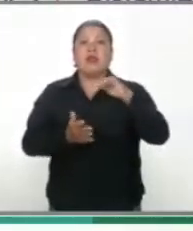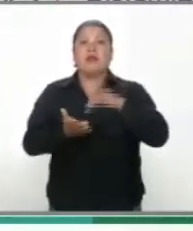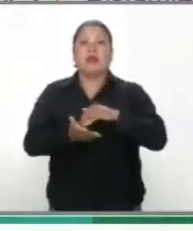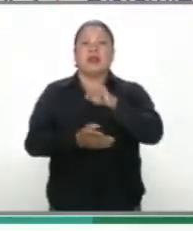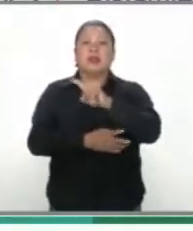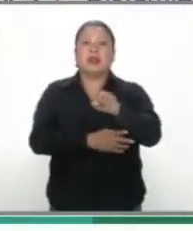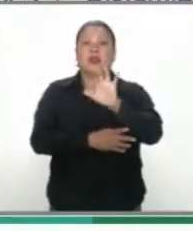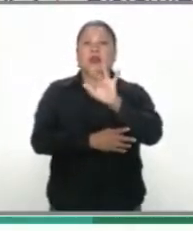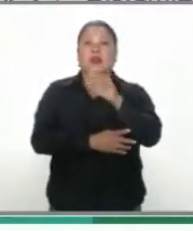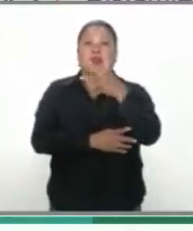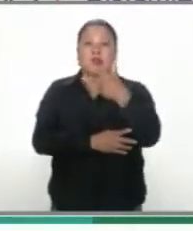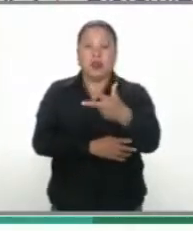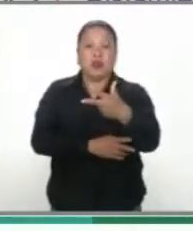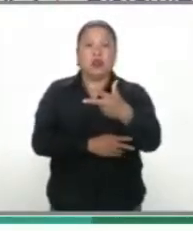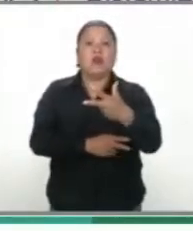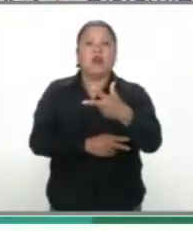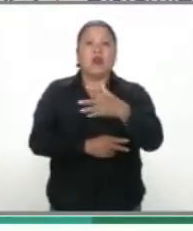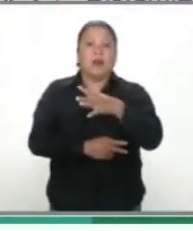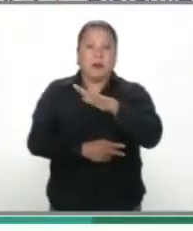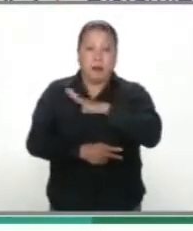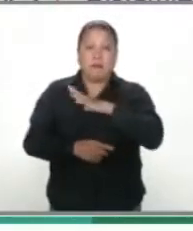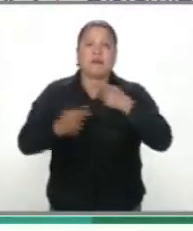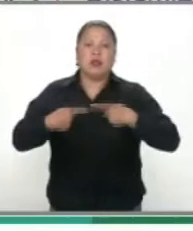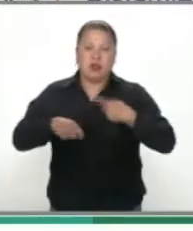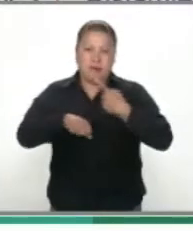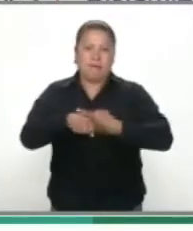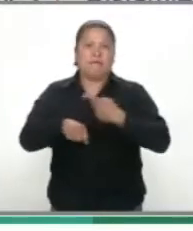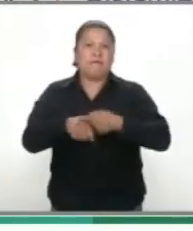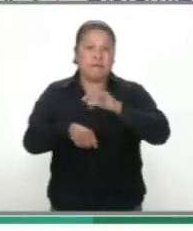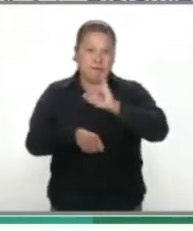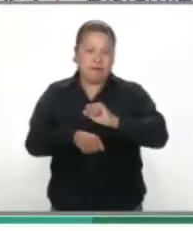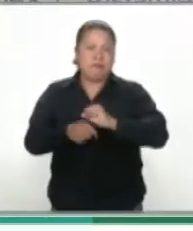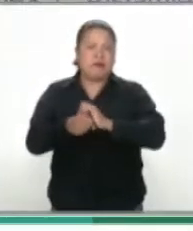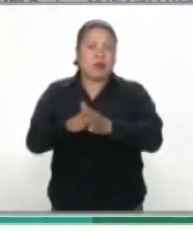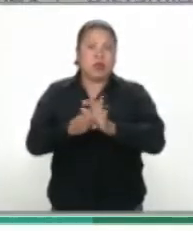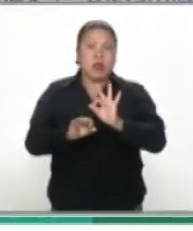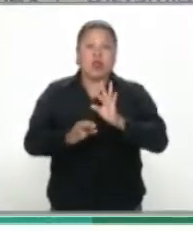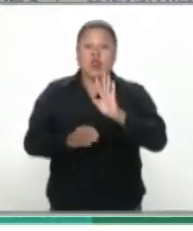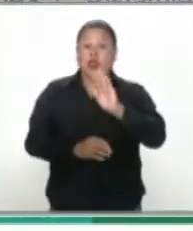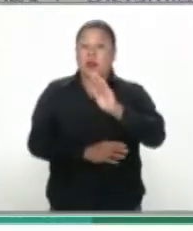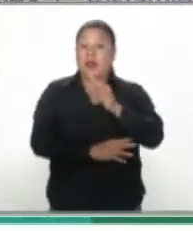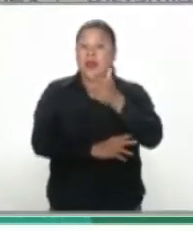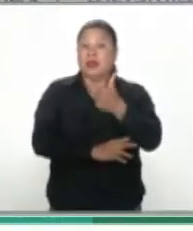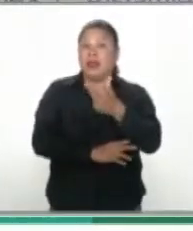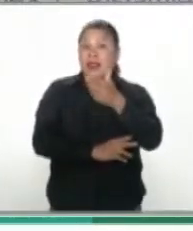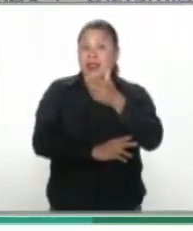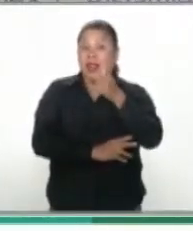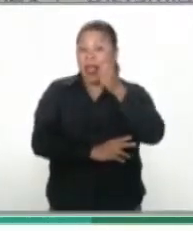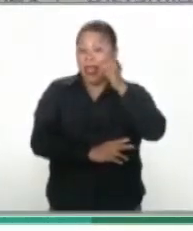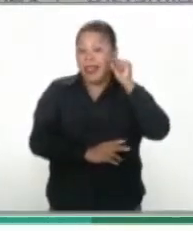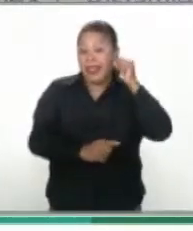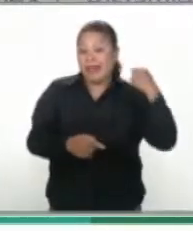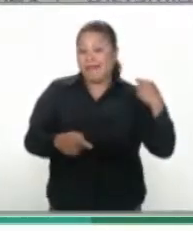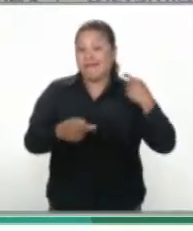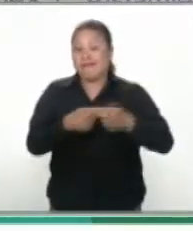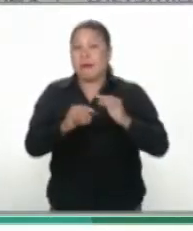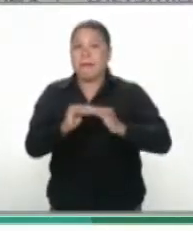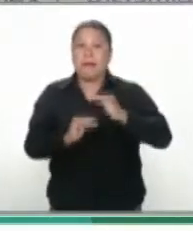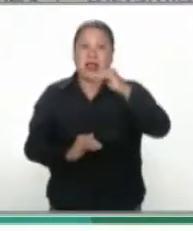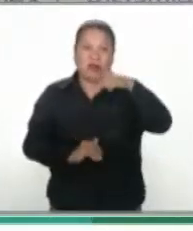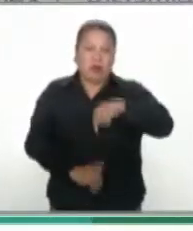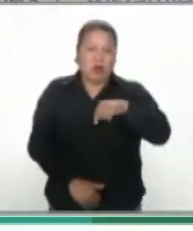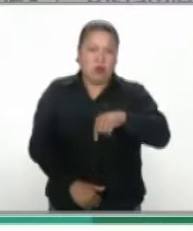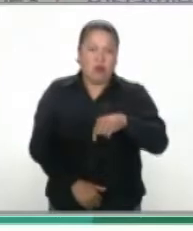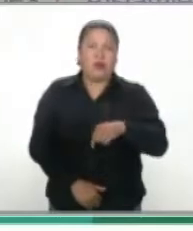.158 casos confirmados. Esto es 97 más que el corte del día de ayer. De igual manera,